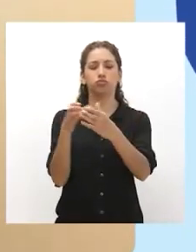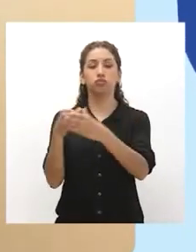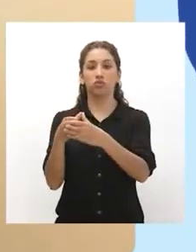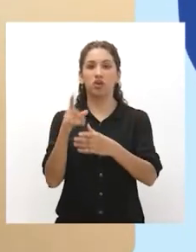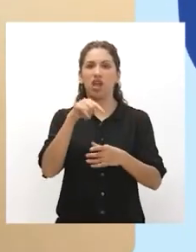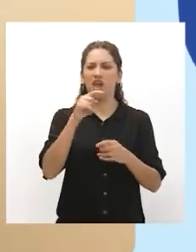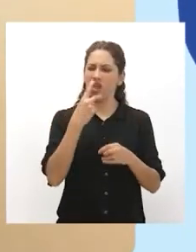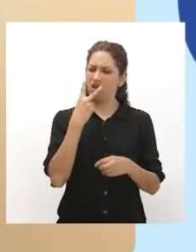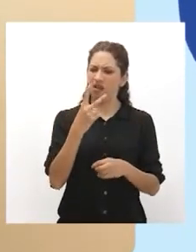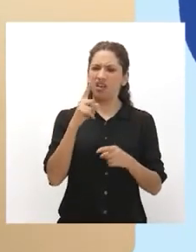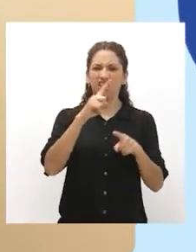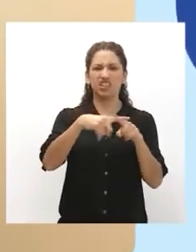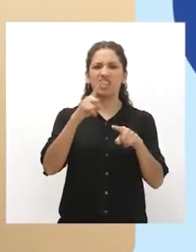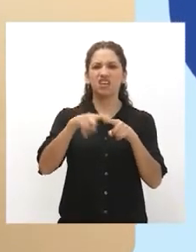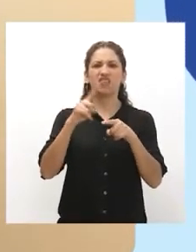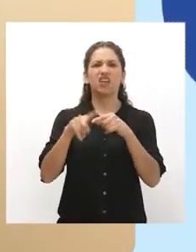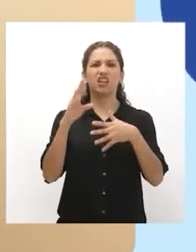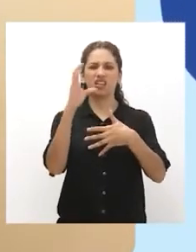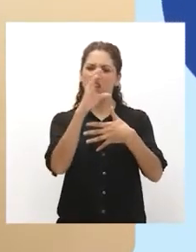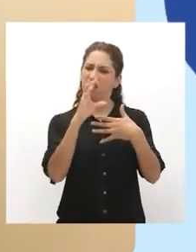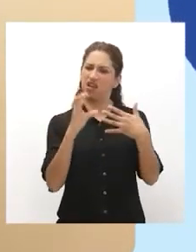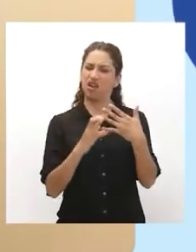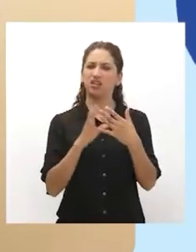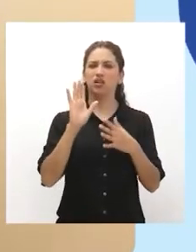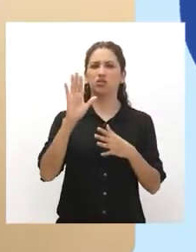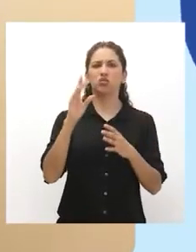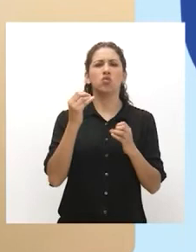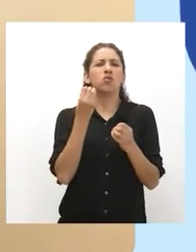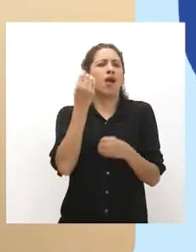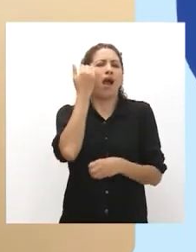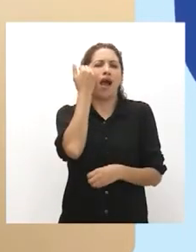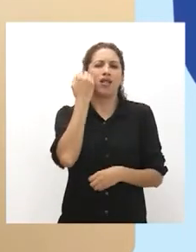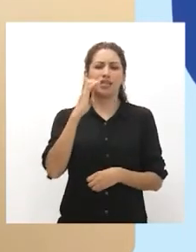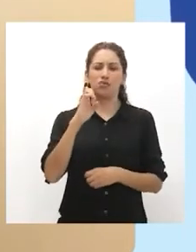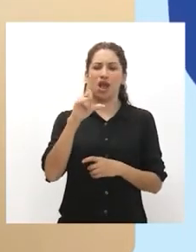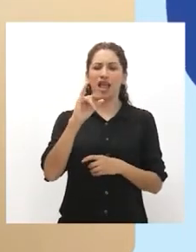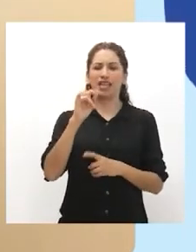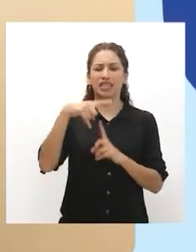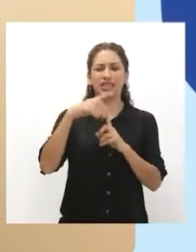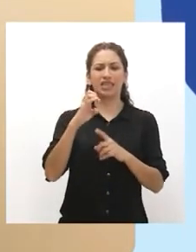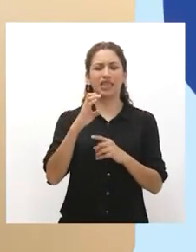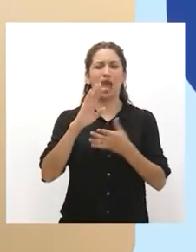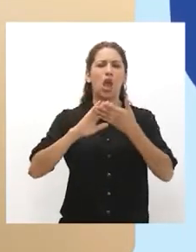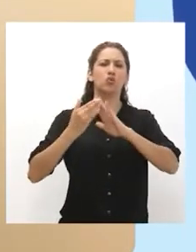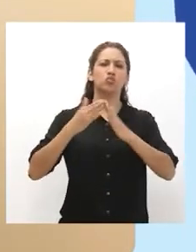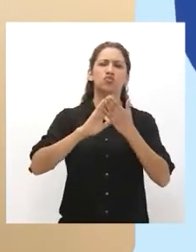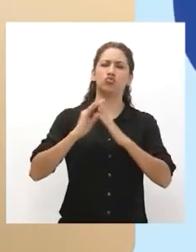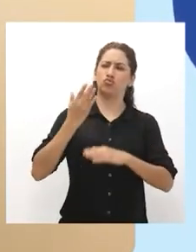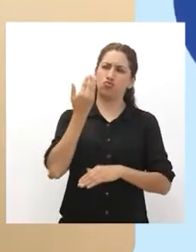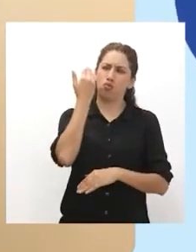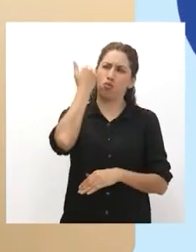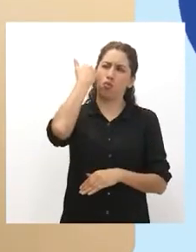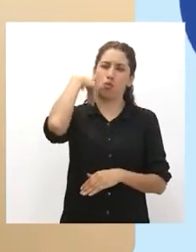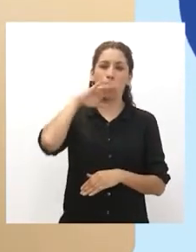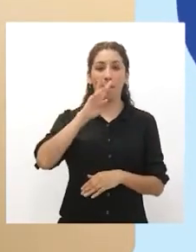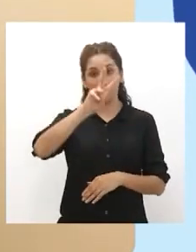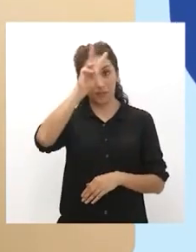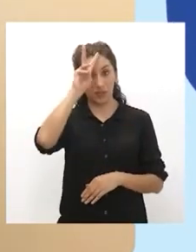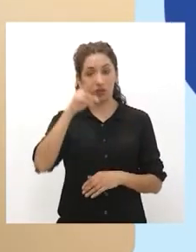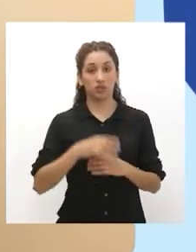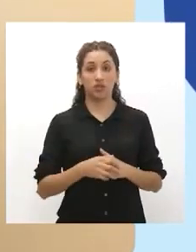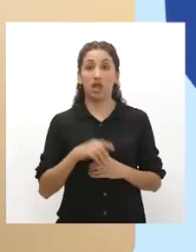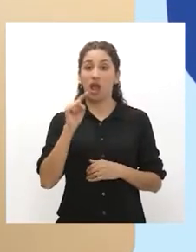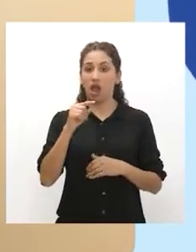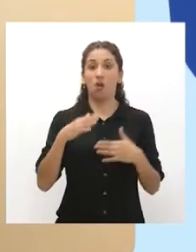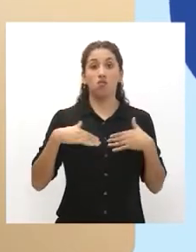a estos diferentes virtudes y efectos de acuerdo a la conveniencia de la élite colonial del momento. Por lo tanto, dependía de tu cercanía a ese